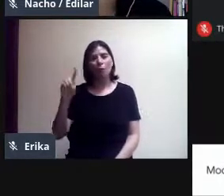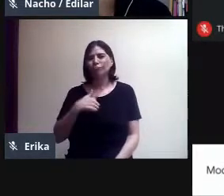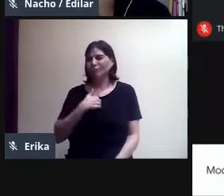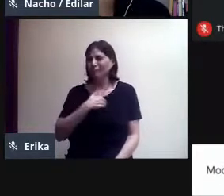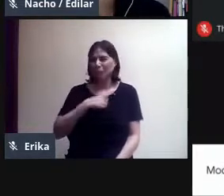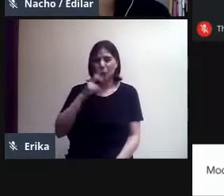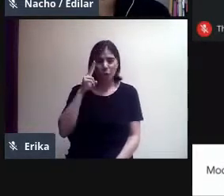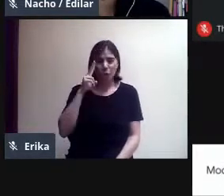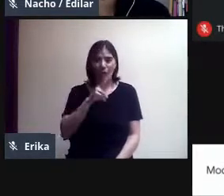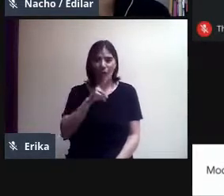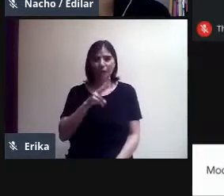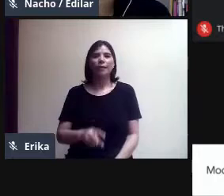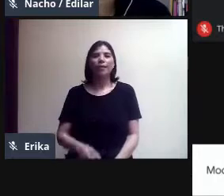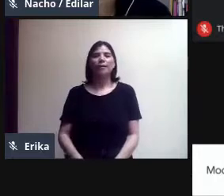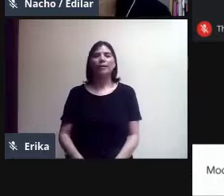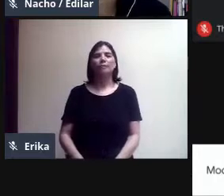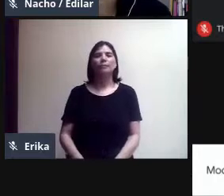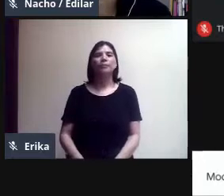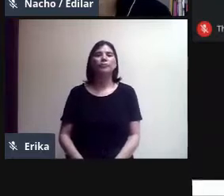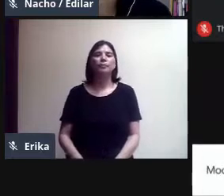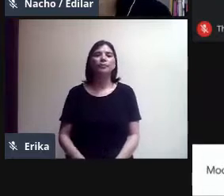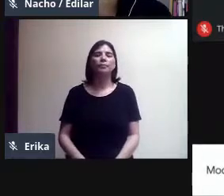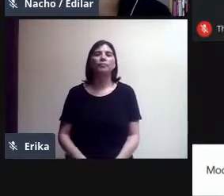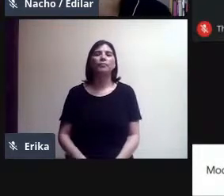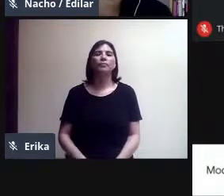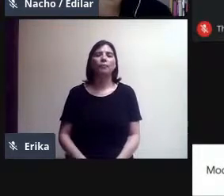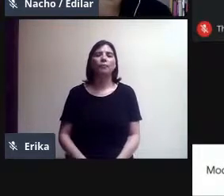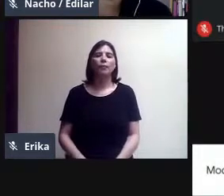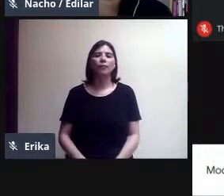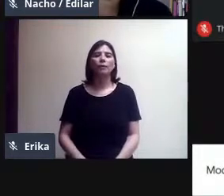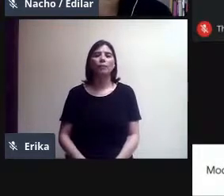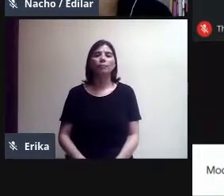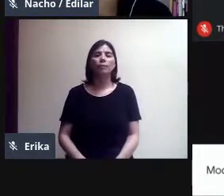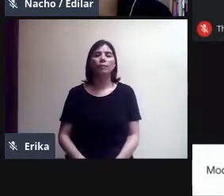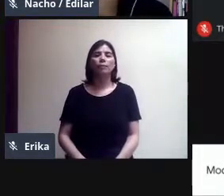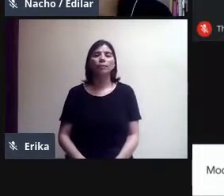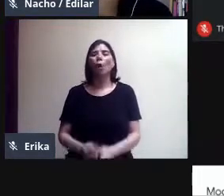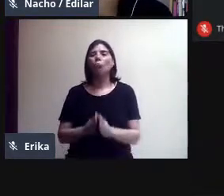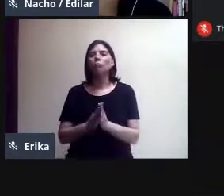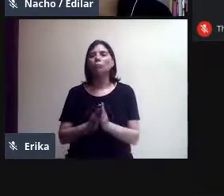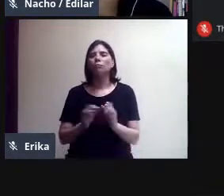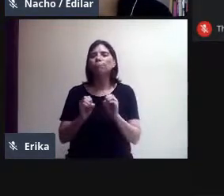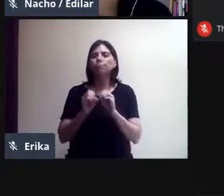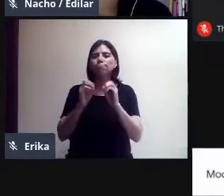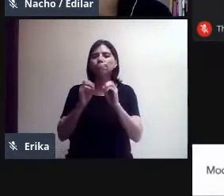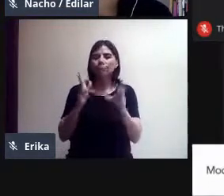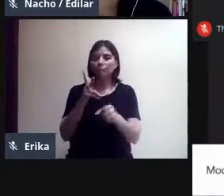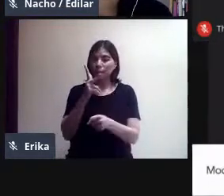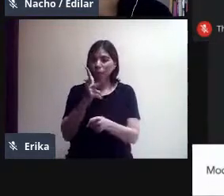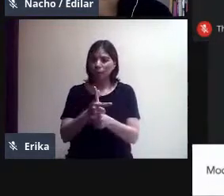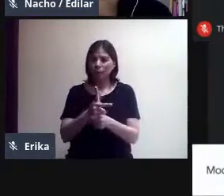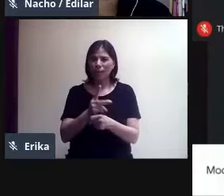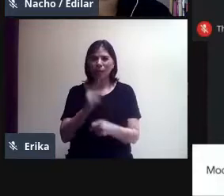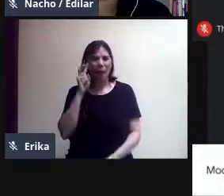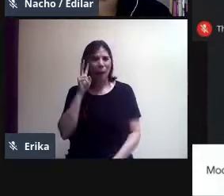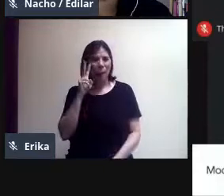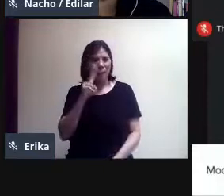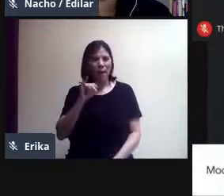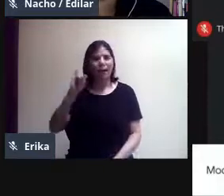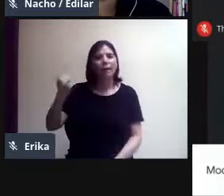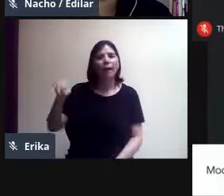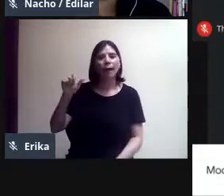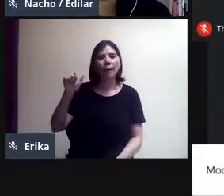OK. Ahí está Temis. ¿Qué tal, Temis? ¿Cómo estás? ¿Activas tu cámara? Observen que aquí Jacobo ya en el chat